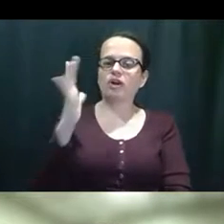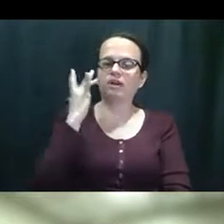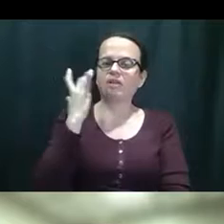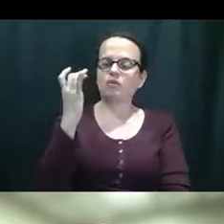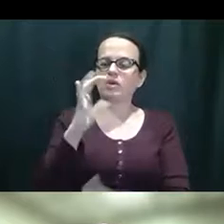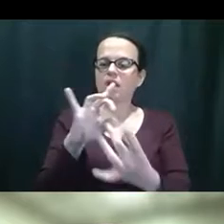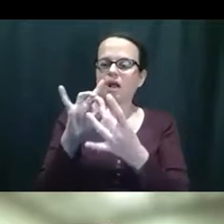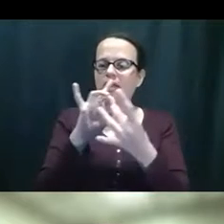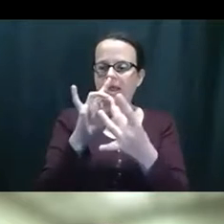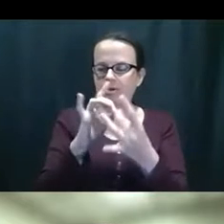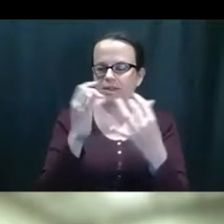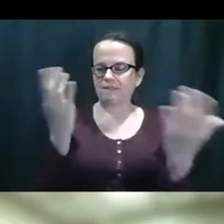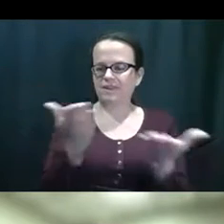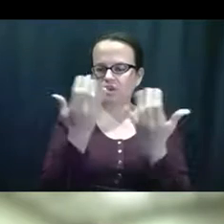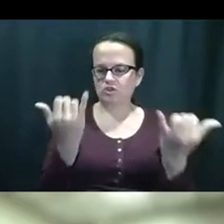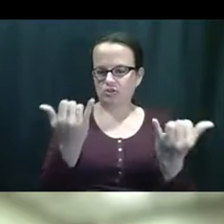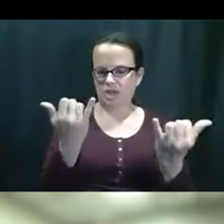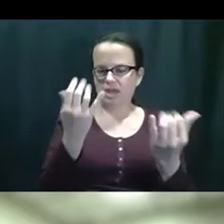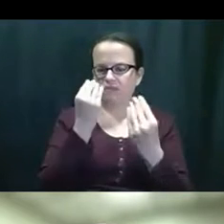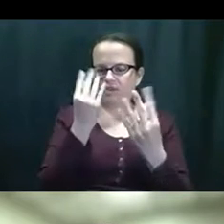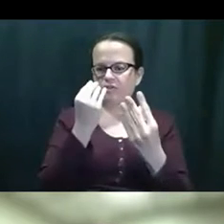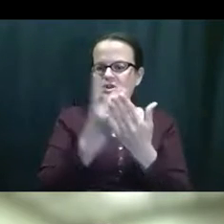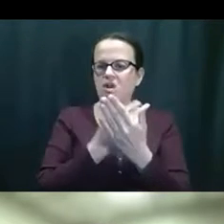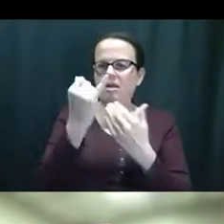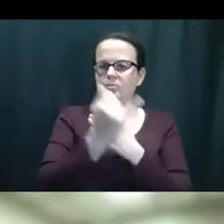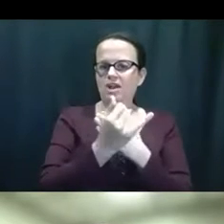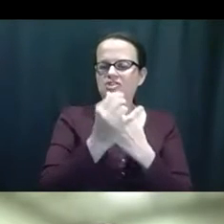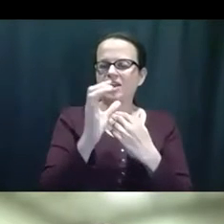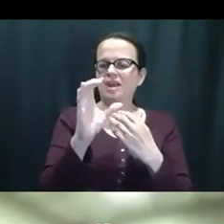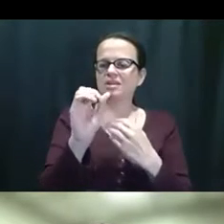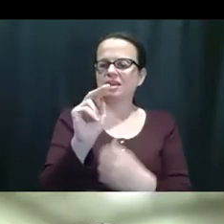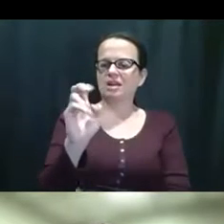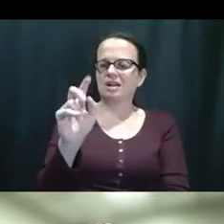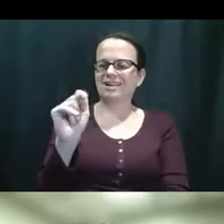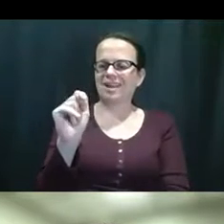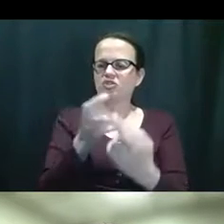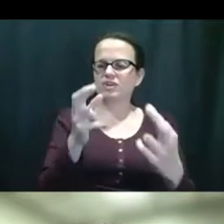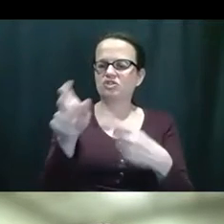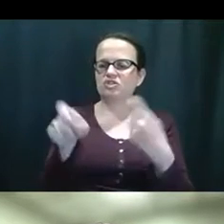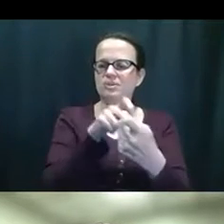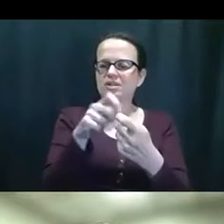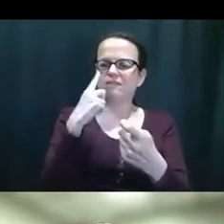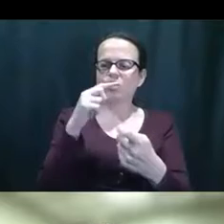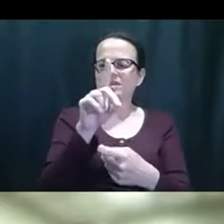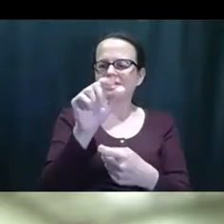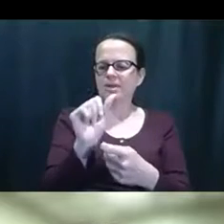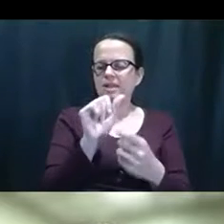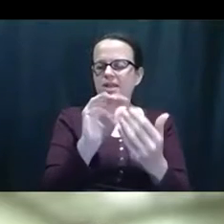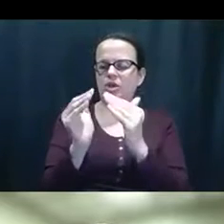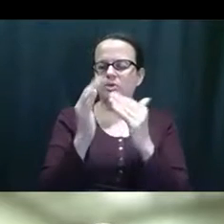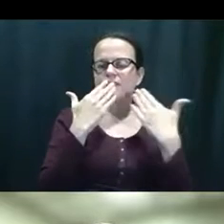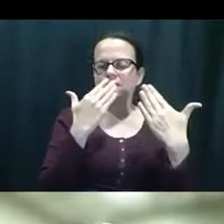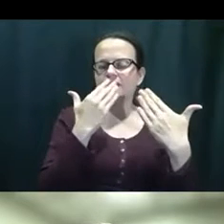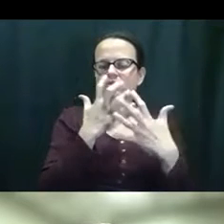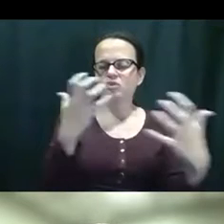directora de política pública en The Arc de California para